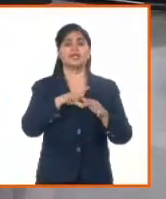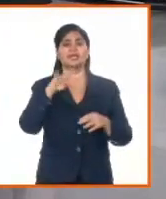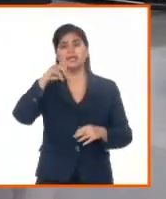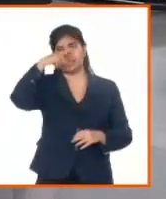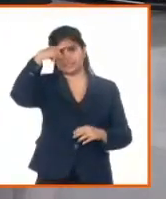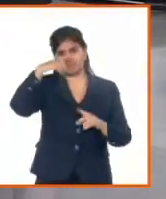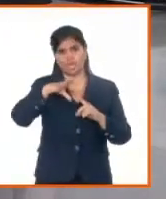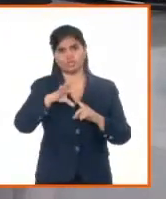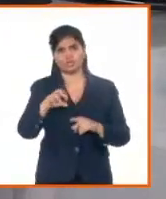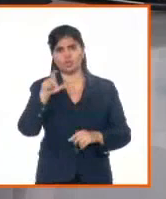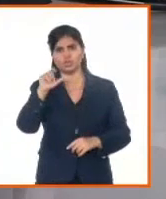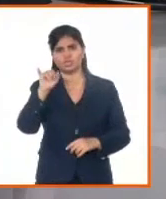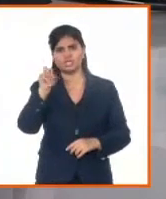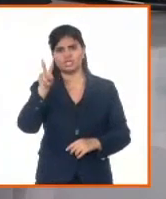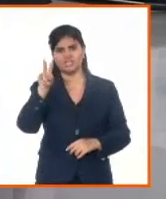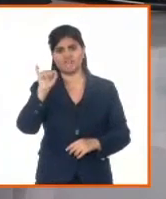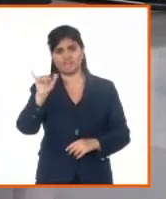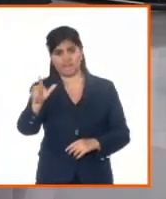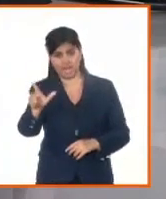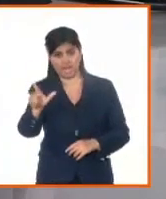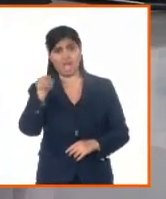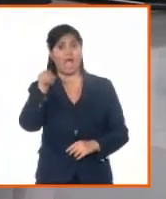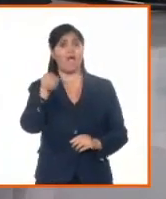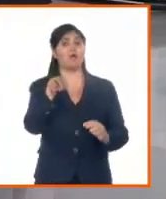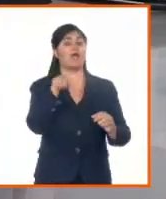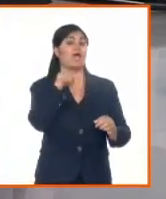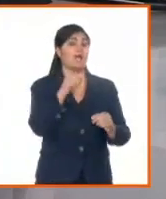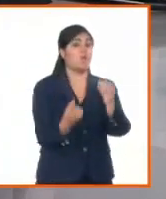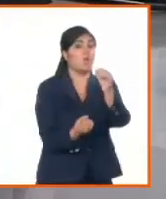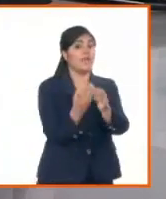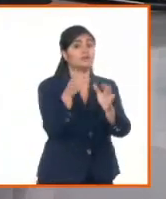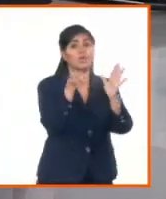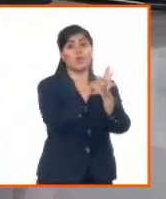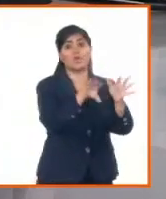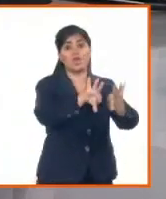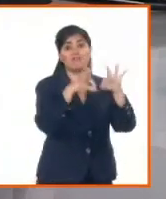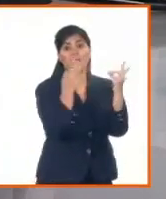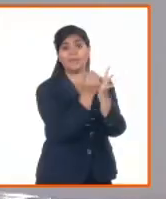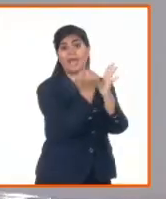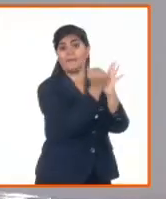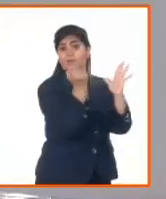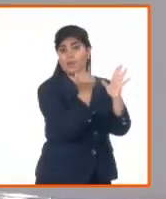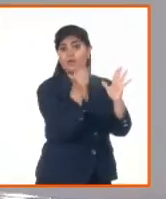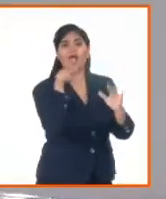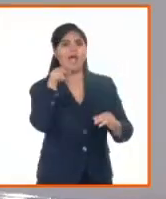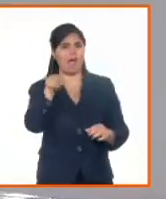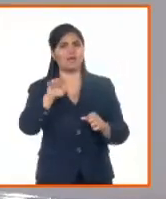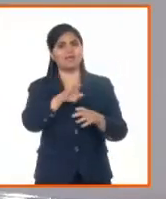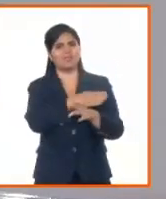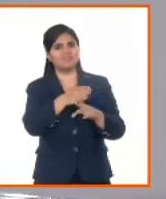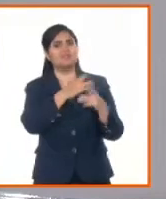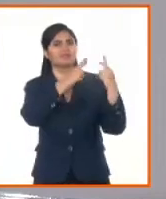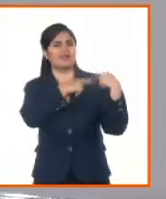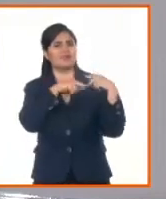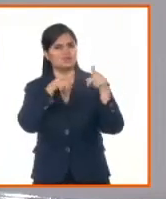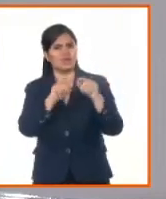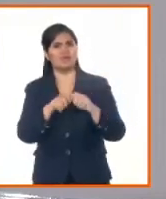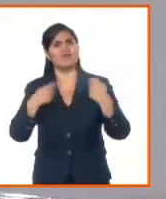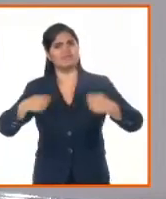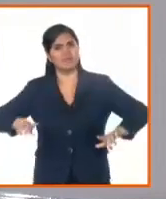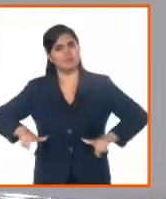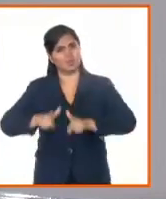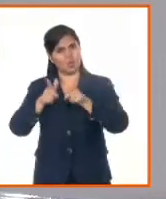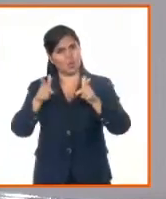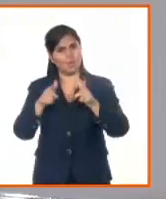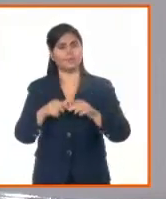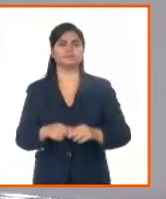creó también más trabajo, ¿no? Exactamente. ha añadido nuevas responsabilidades. trabajo y hemos también trabajado muy fuerte en la